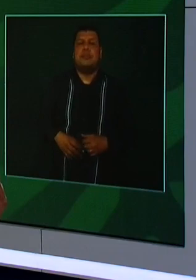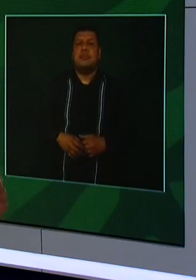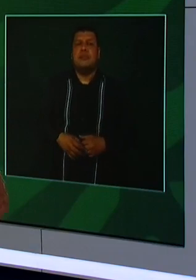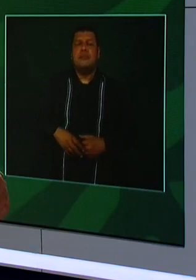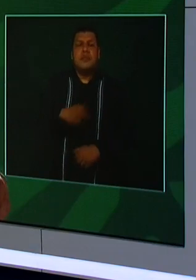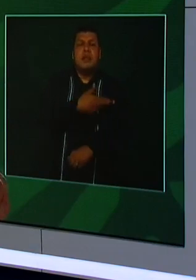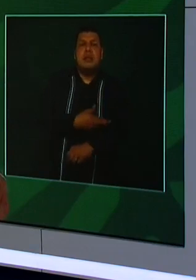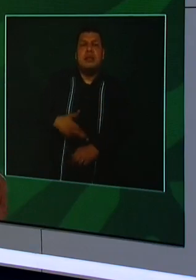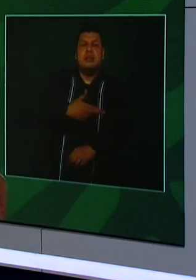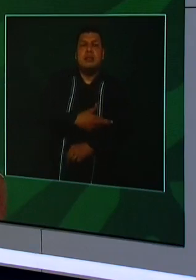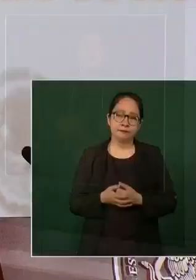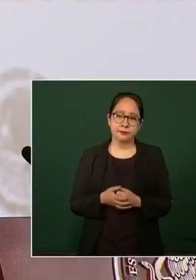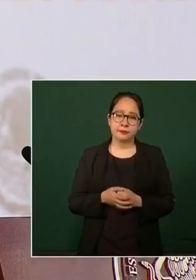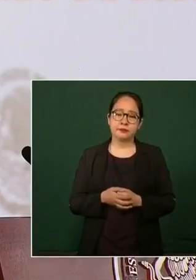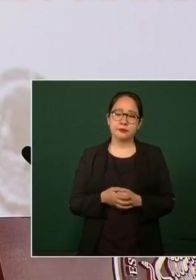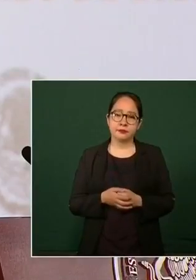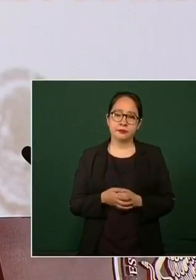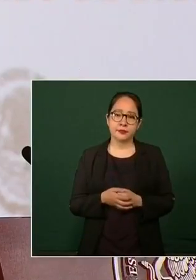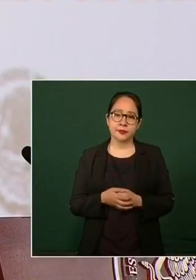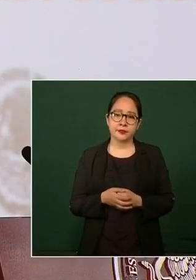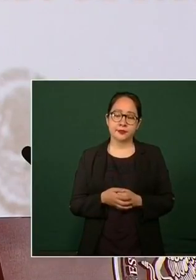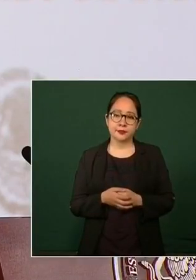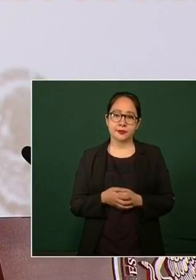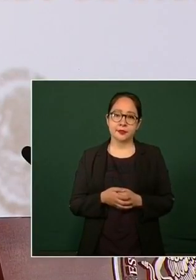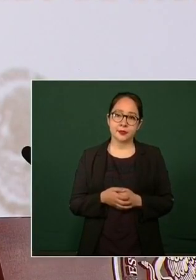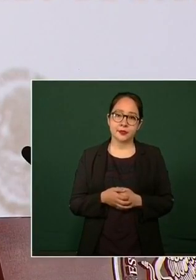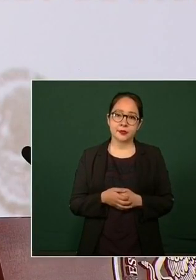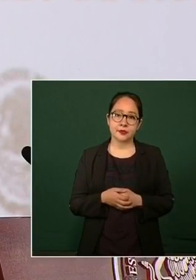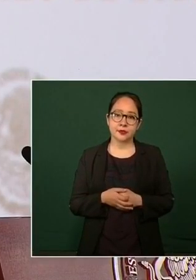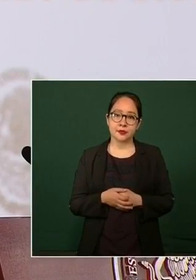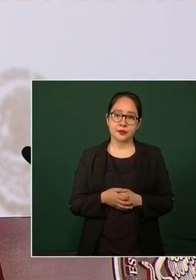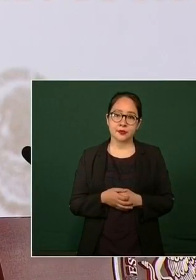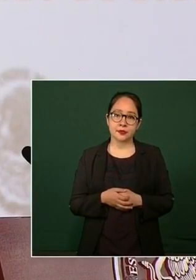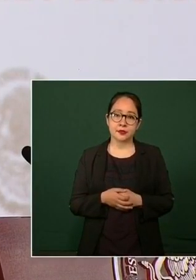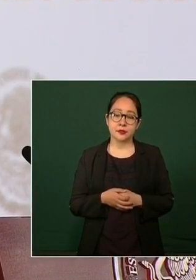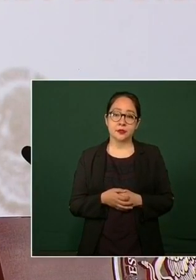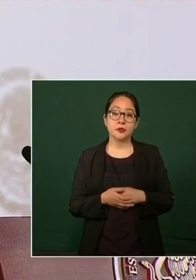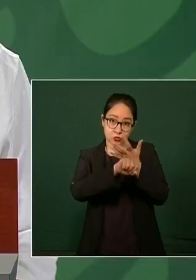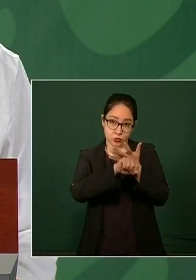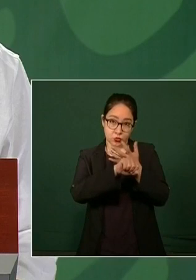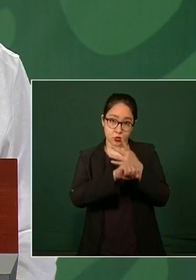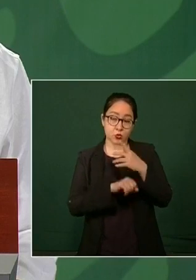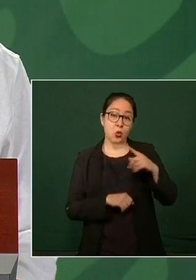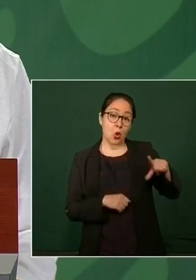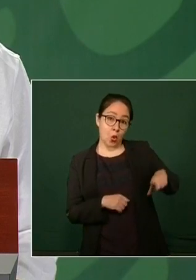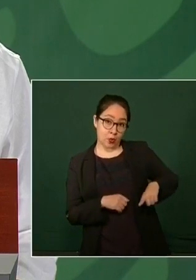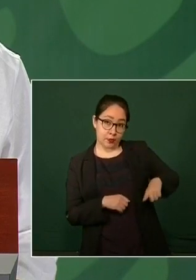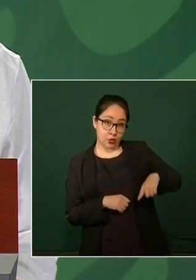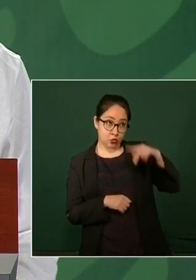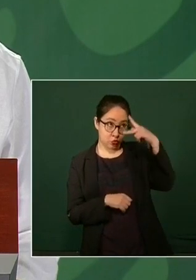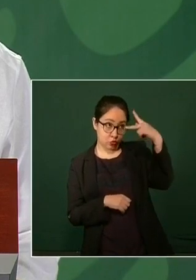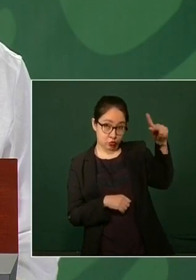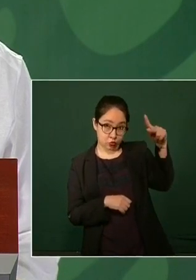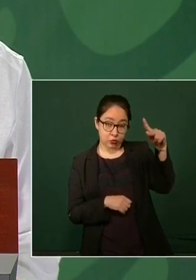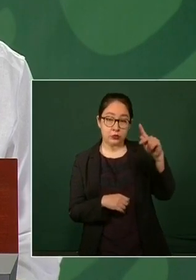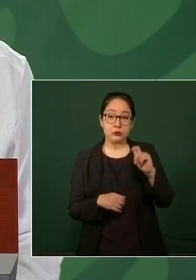AstraZeneca. El gobierno de Estados Unidos ha decidido